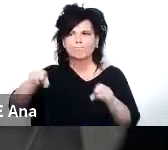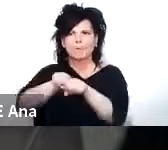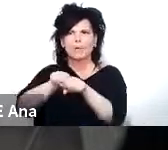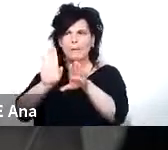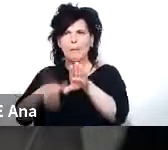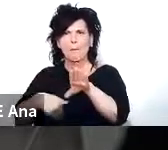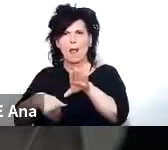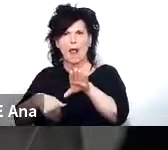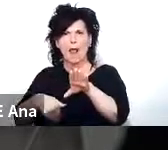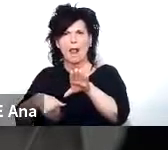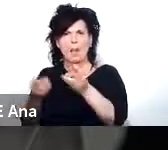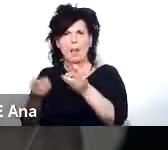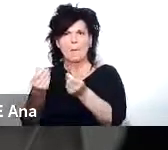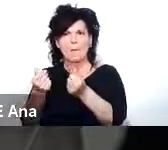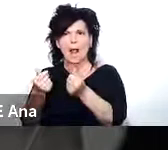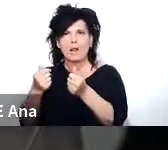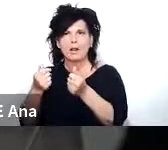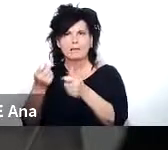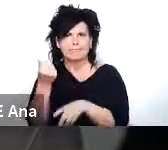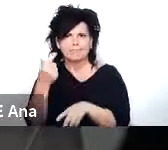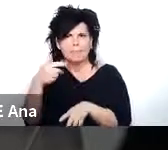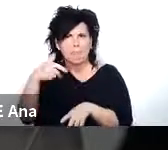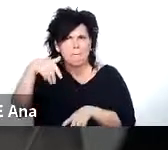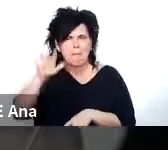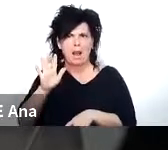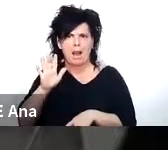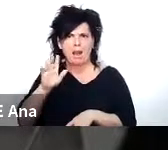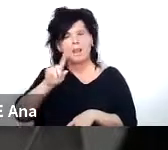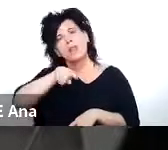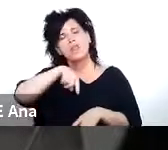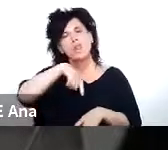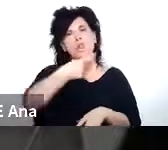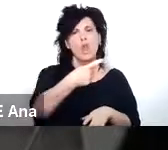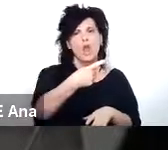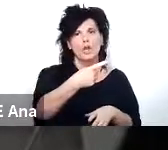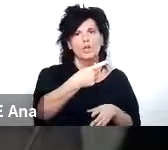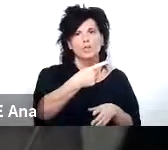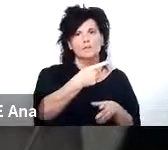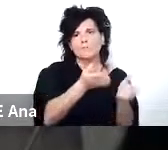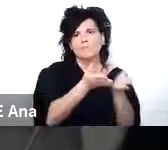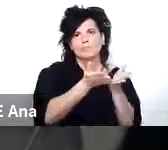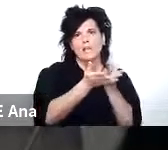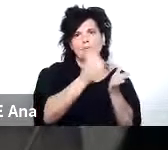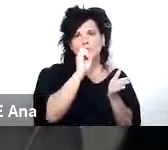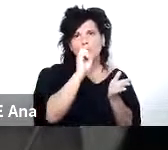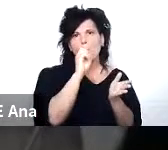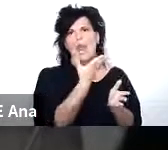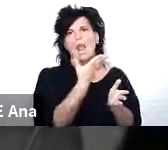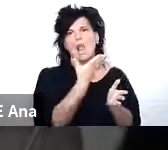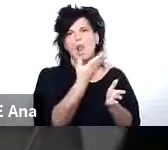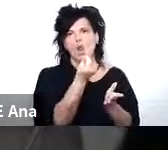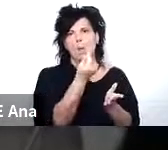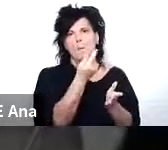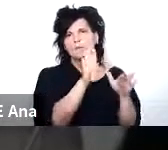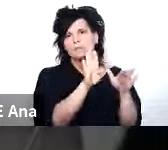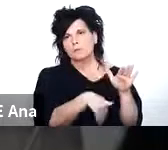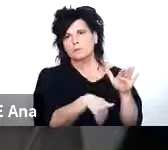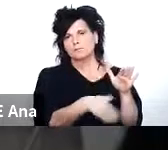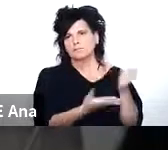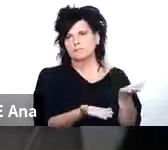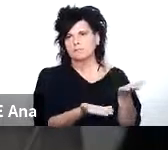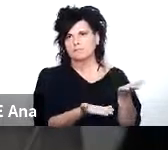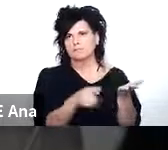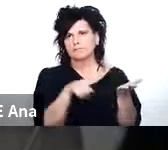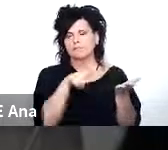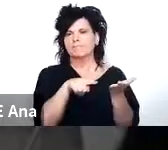muchísimo más caros y otras que tienen una mayor oferta y valores mucho más competitivos con ese